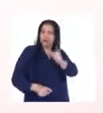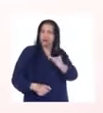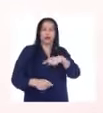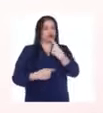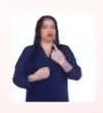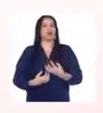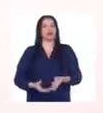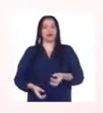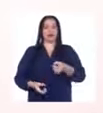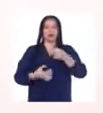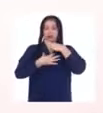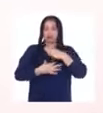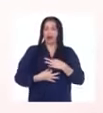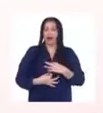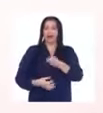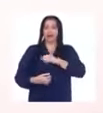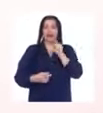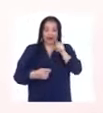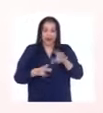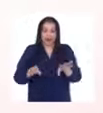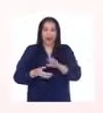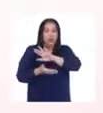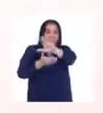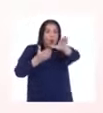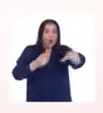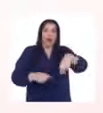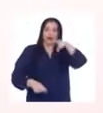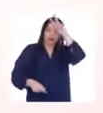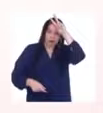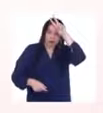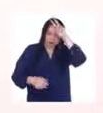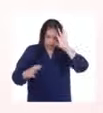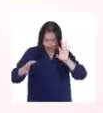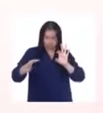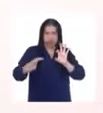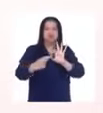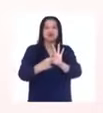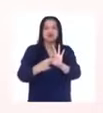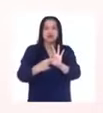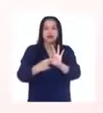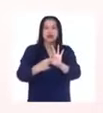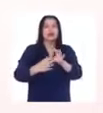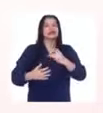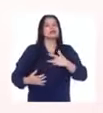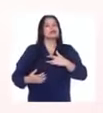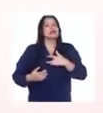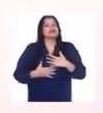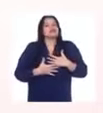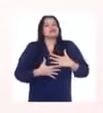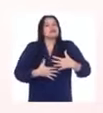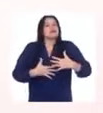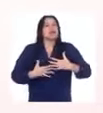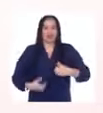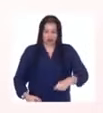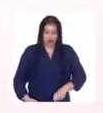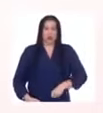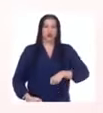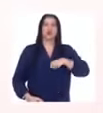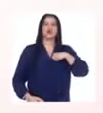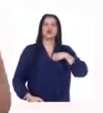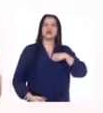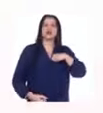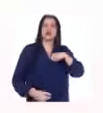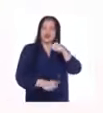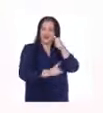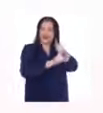sino que hizo que todo un país se unifique sintiéndonos inspirados y orgullosos de ella